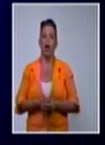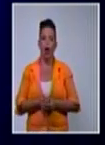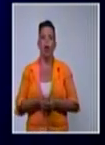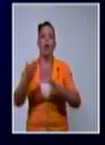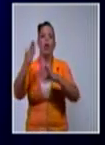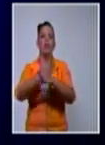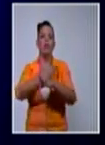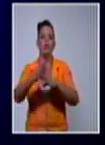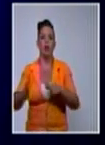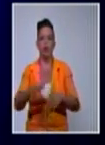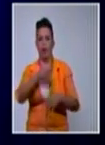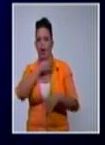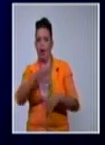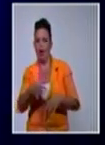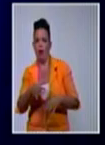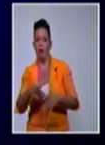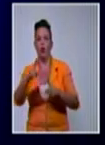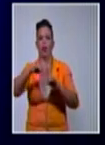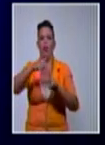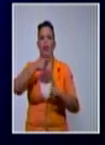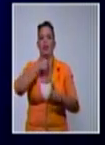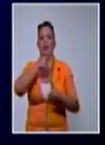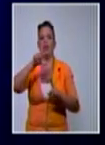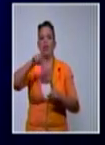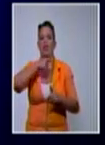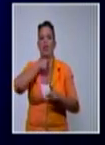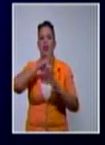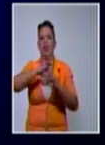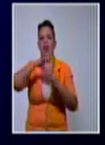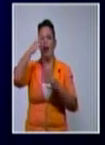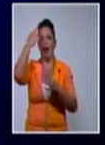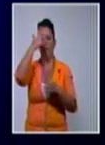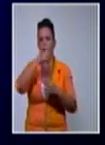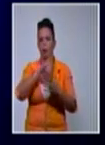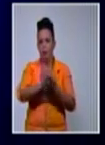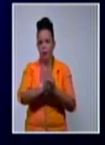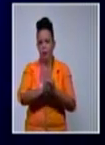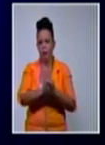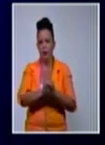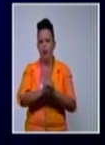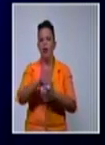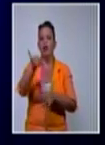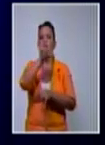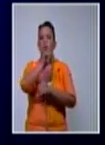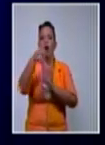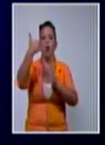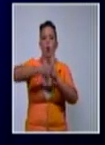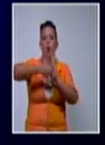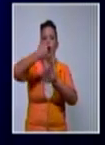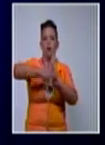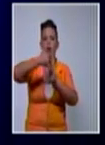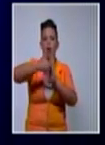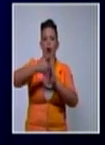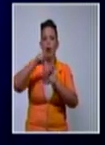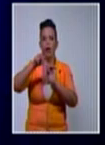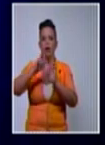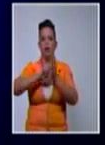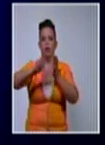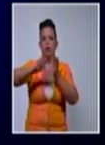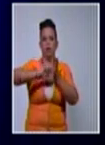y de grupos de WhatsApp, corre constantemente el llamado a la movilización y a las provocaciones en lugares públicos.